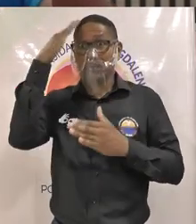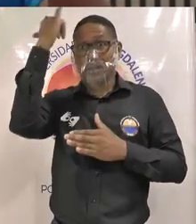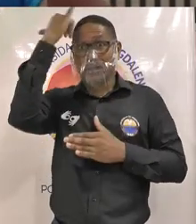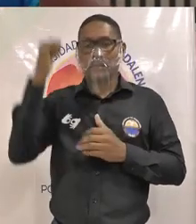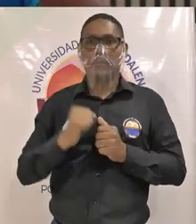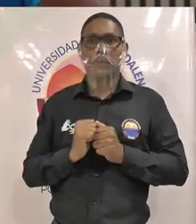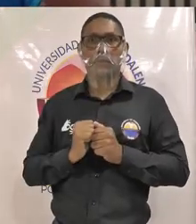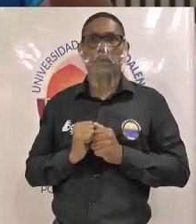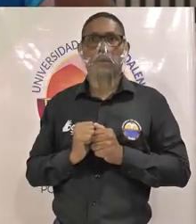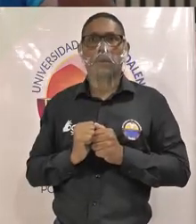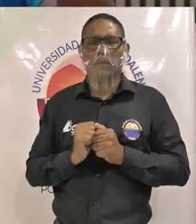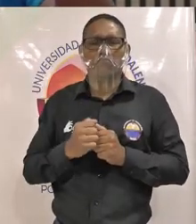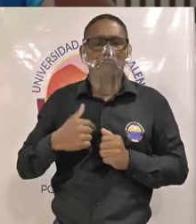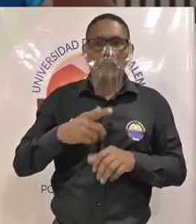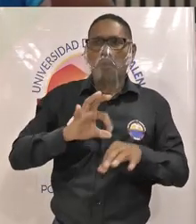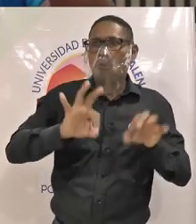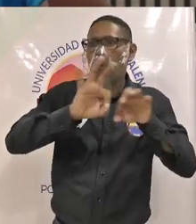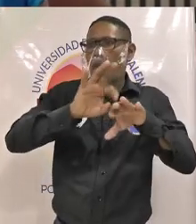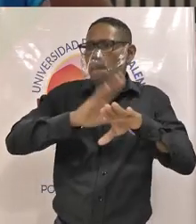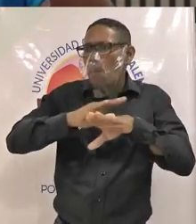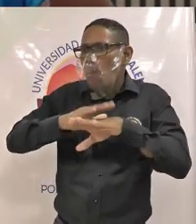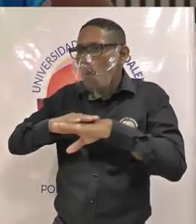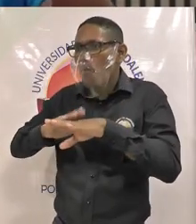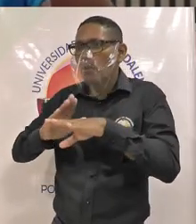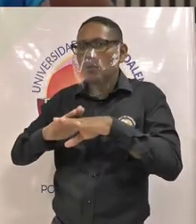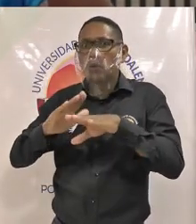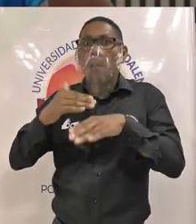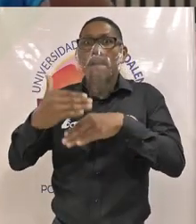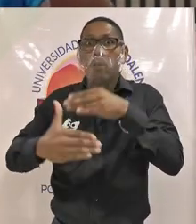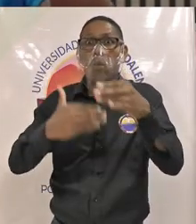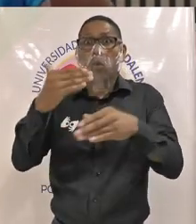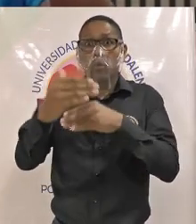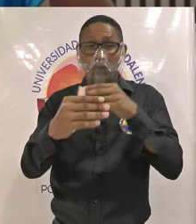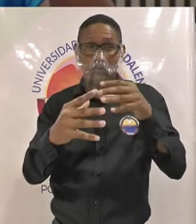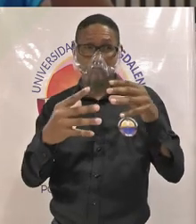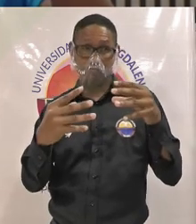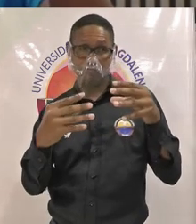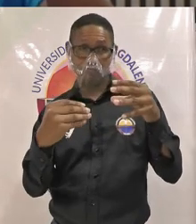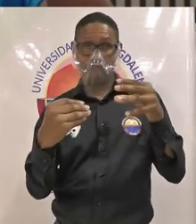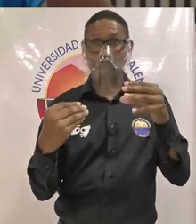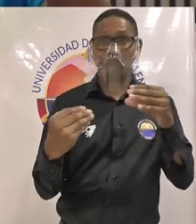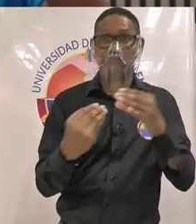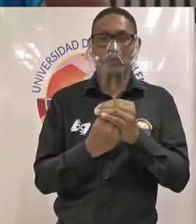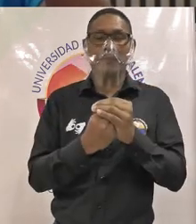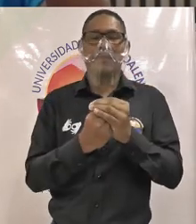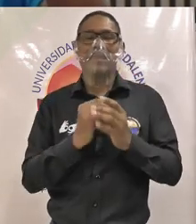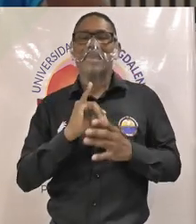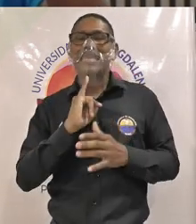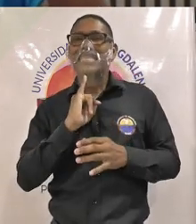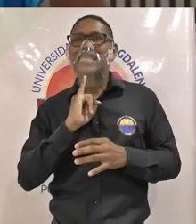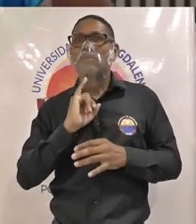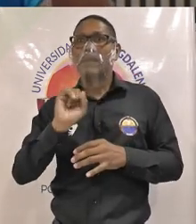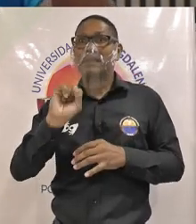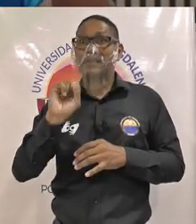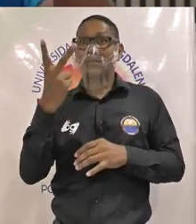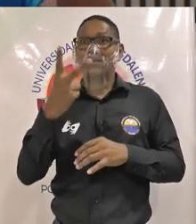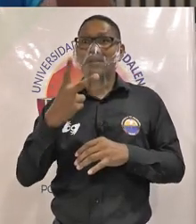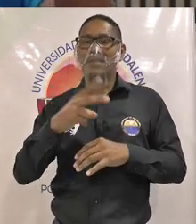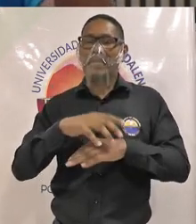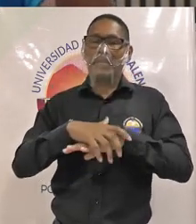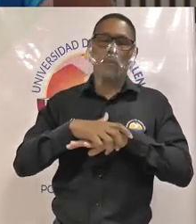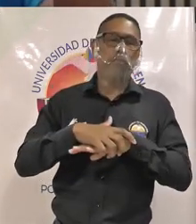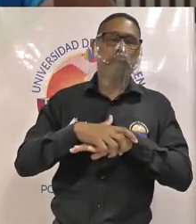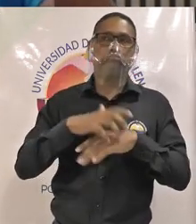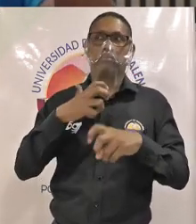inicialmente promovemos el proceso de adaptación que en los primeros años será difícil del inglés como segundo idioma promovemos la